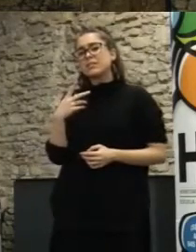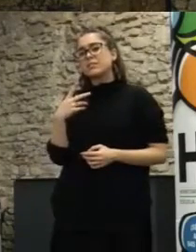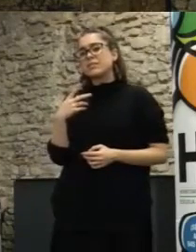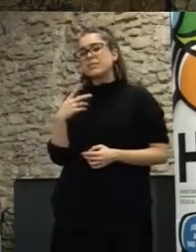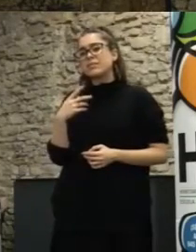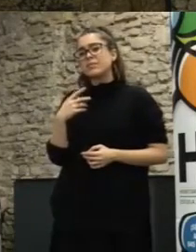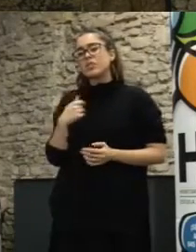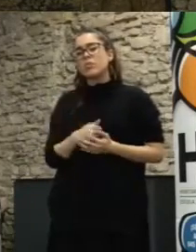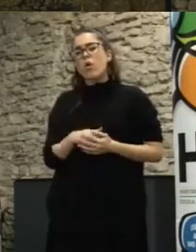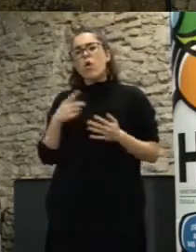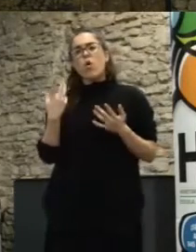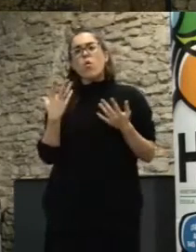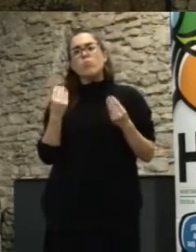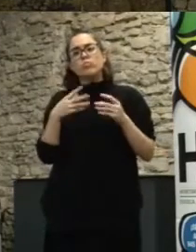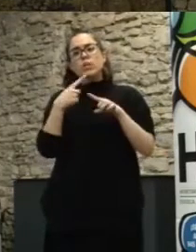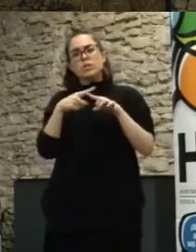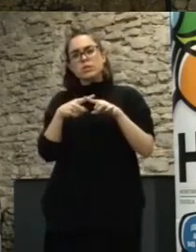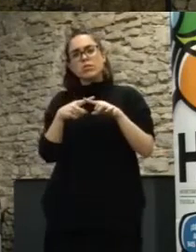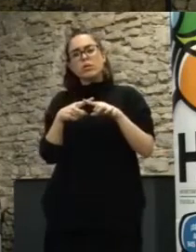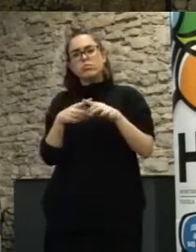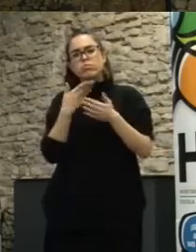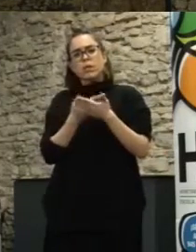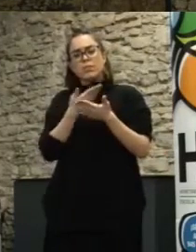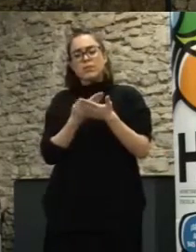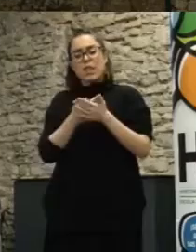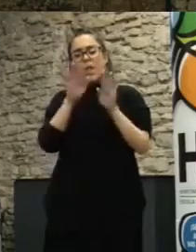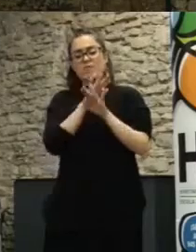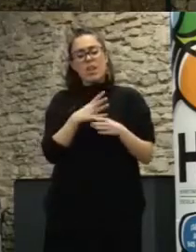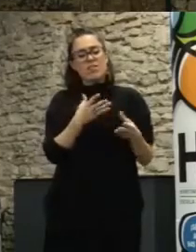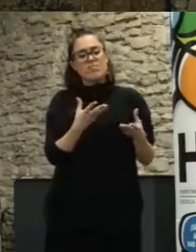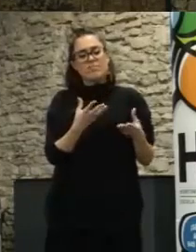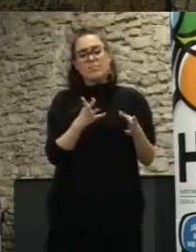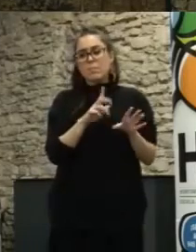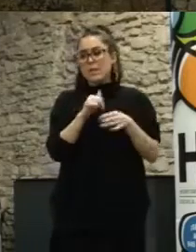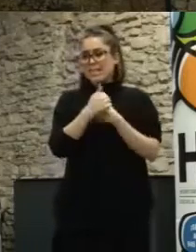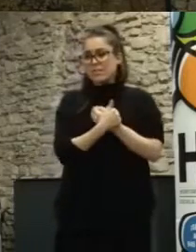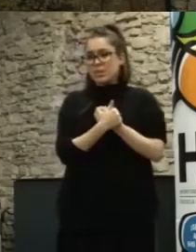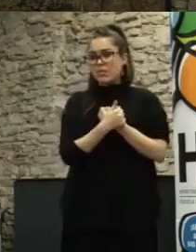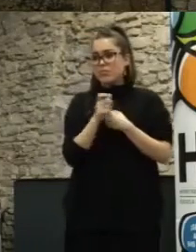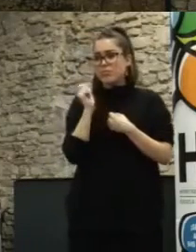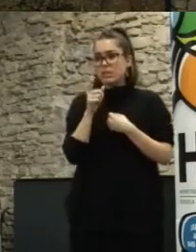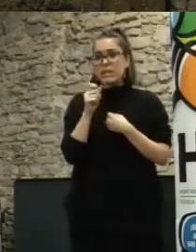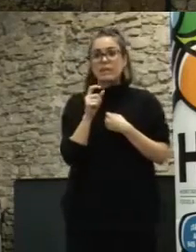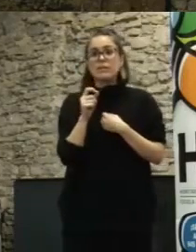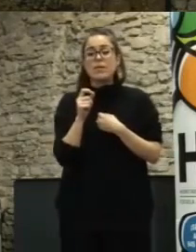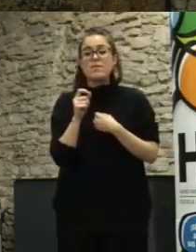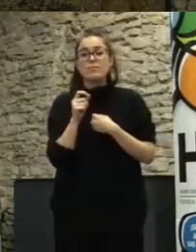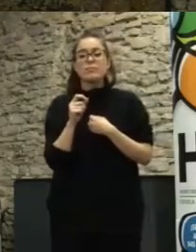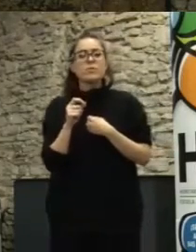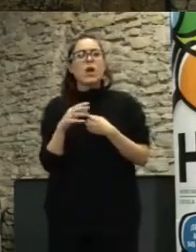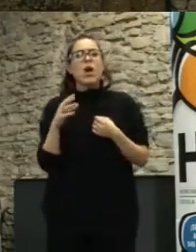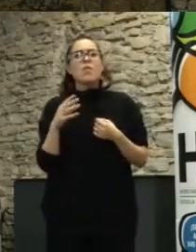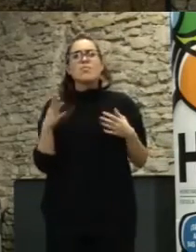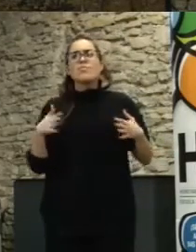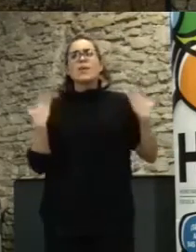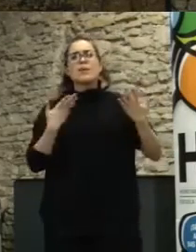desproporcionadas generalmente en participación hay como os comentaba hay goleadas entusiasmo vamos a por todas con